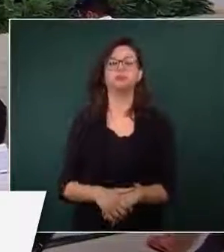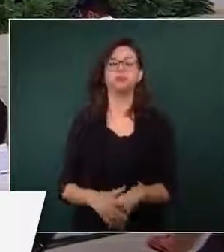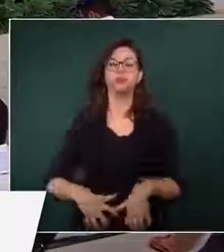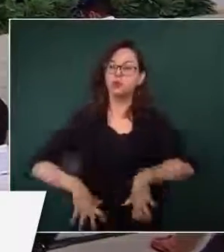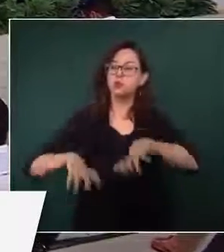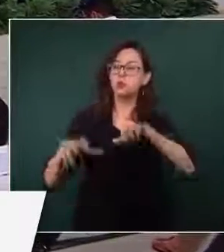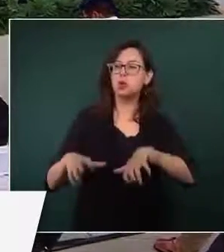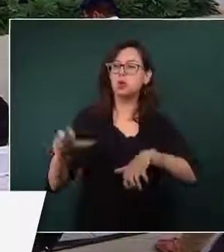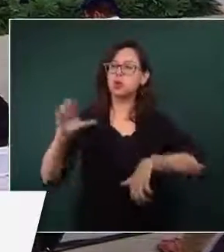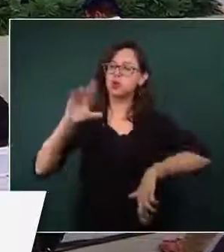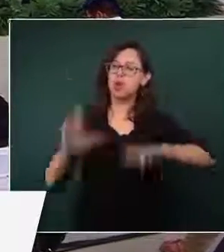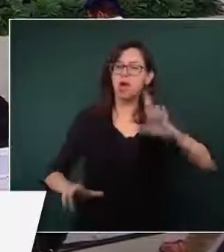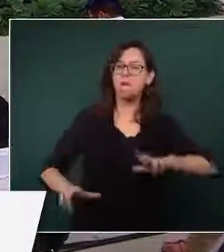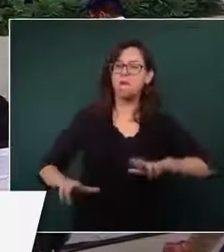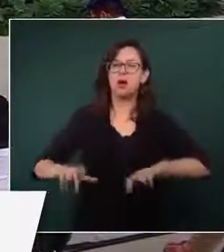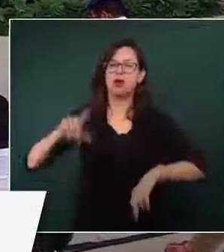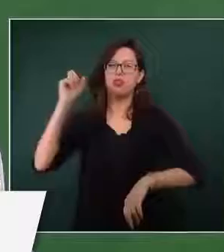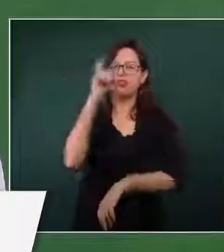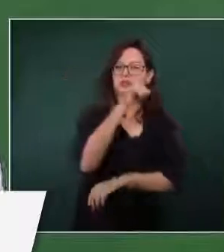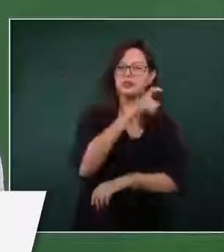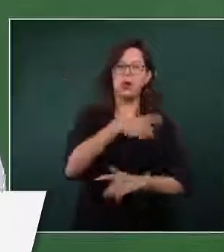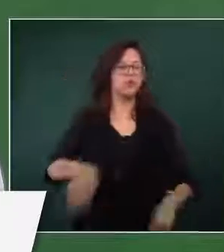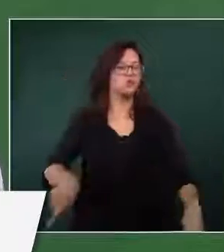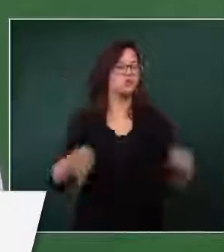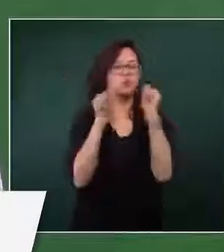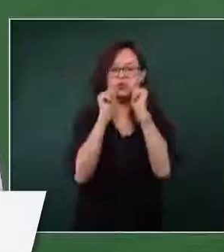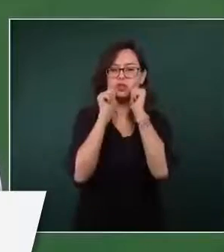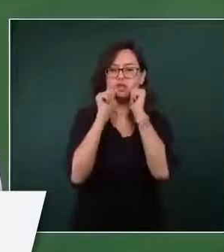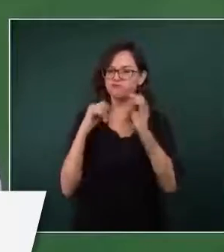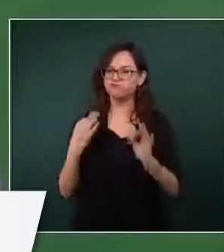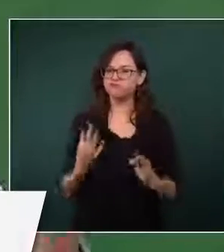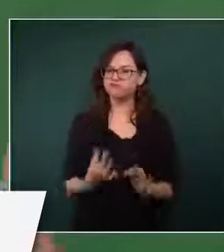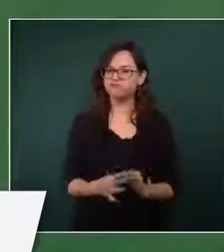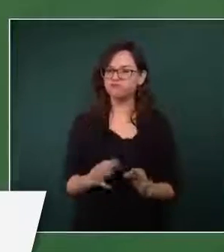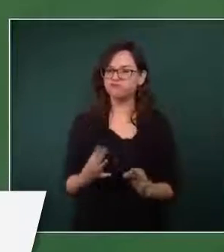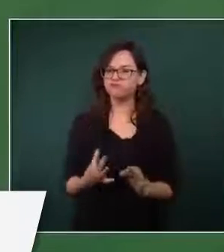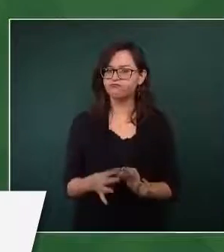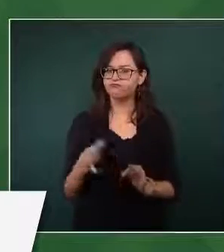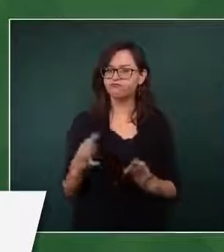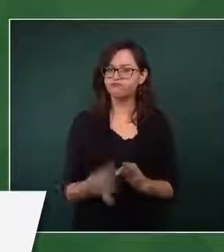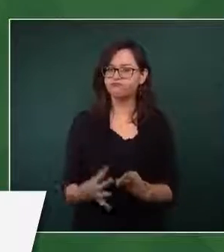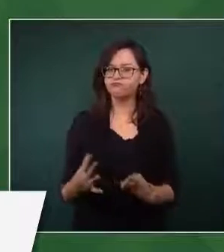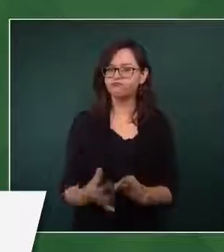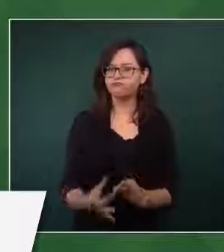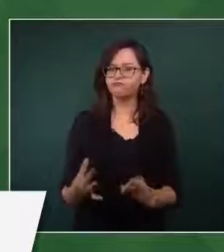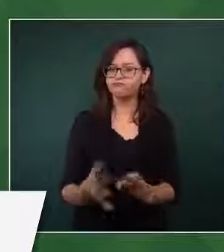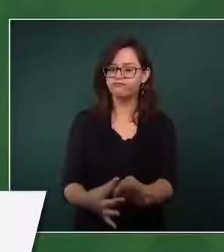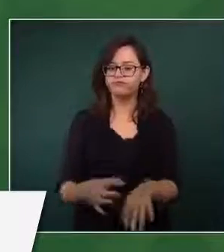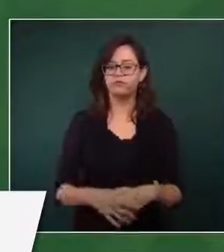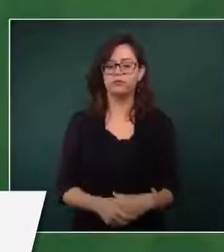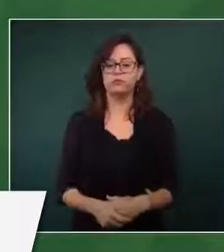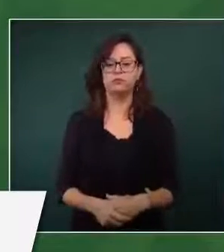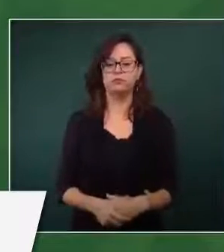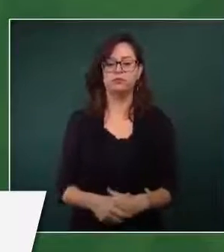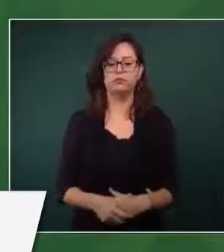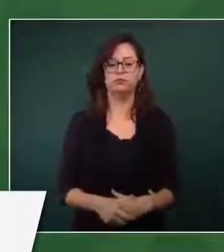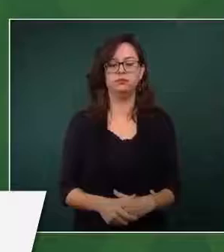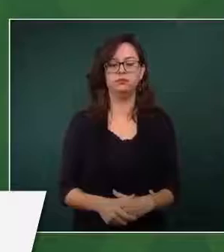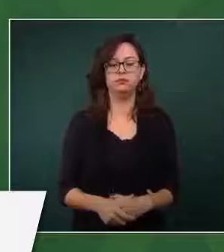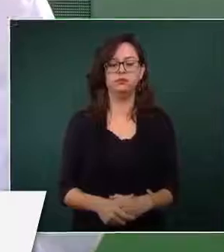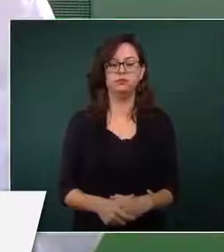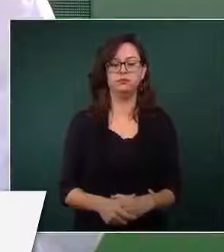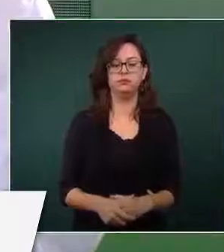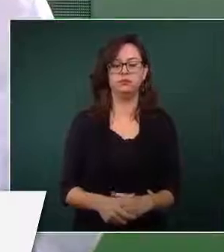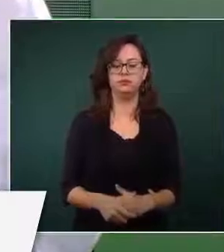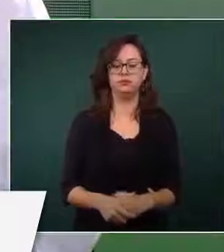del secretario Pública. Nosotros recibimos el reporte, parte de lo